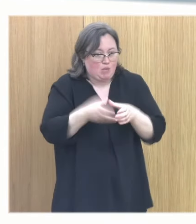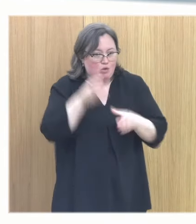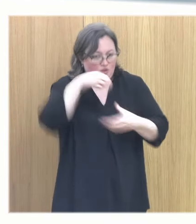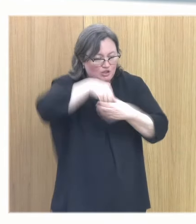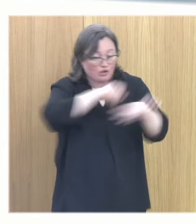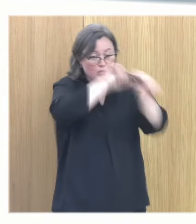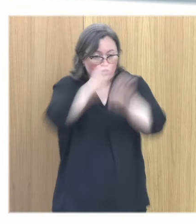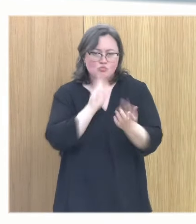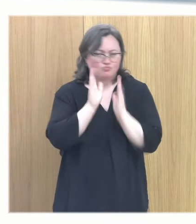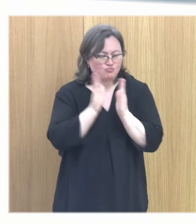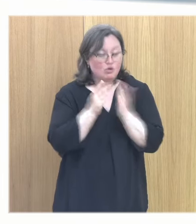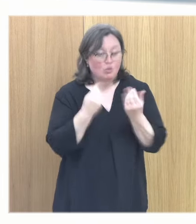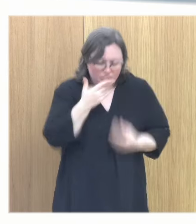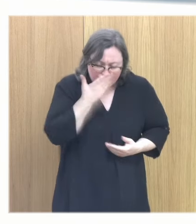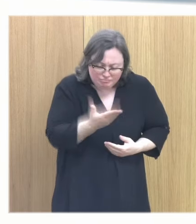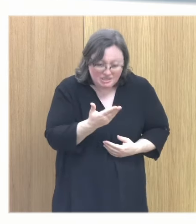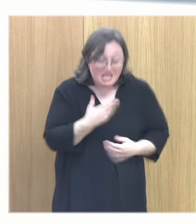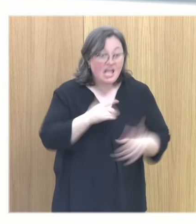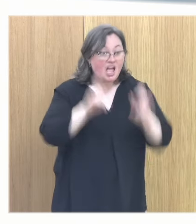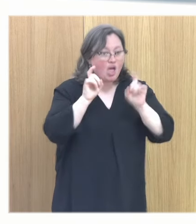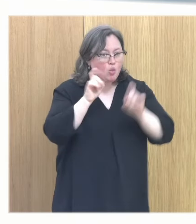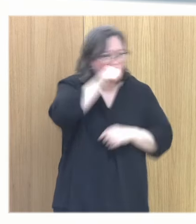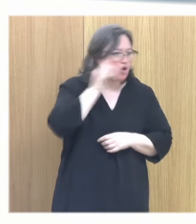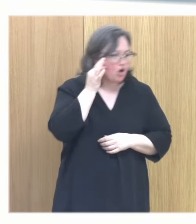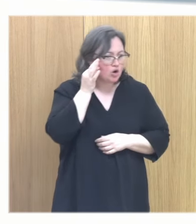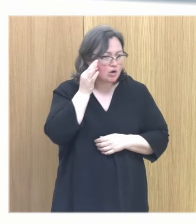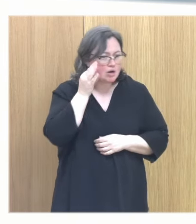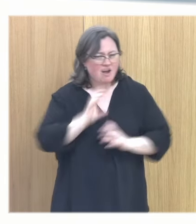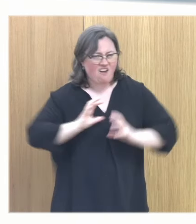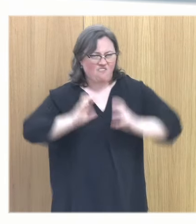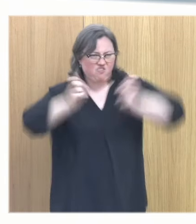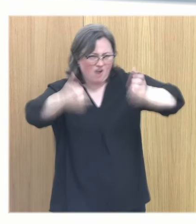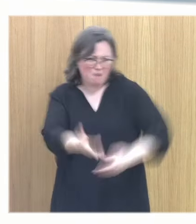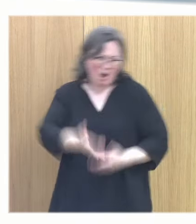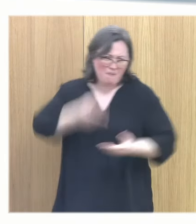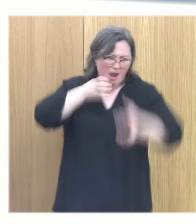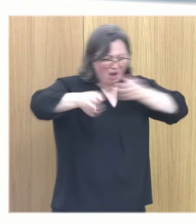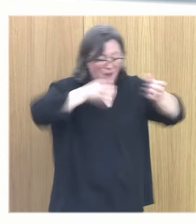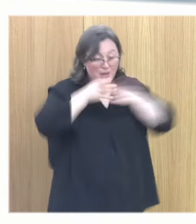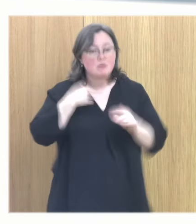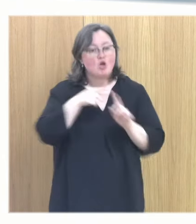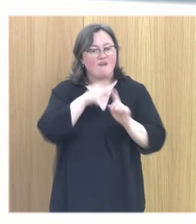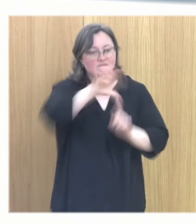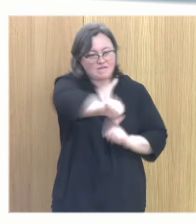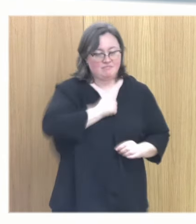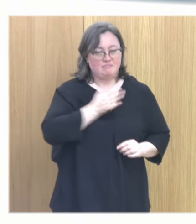de protección porque les digo de verdad el educador y la educadora a las que les montan el pitote son los que yo quiero